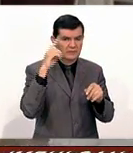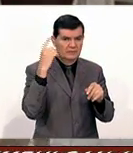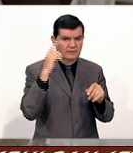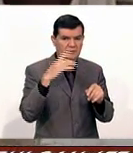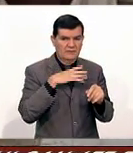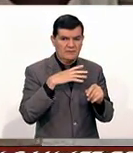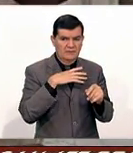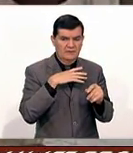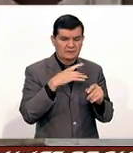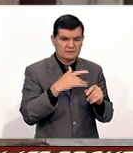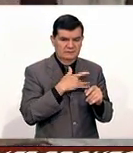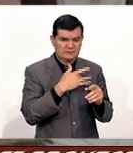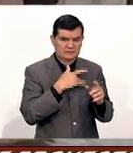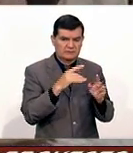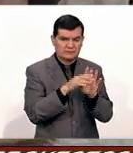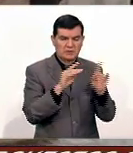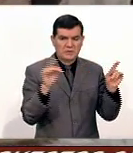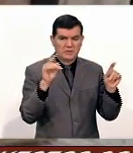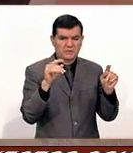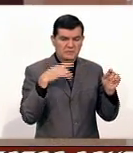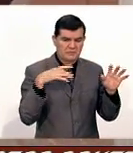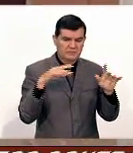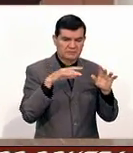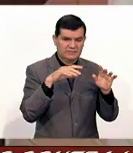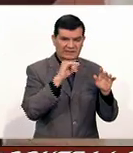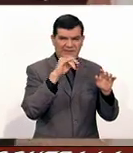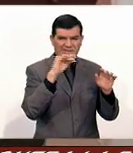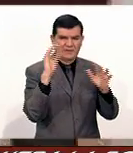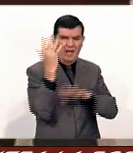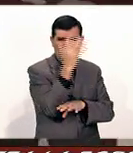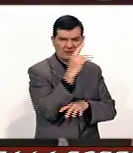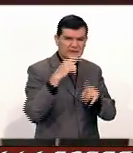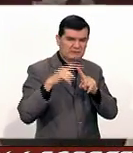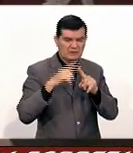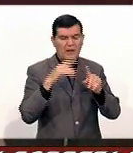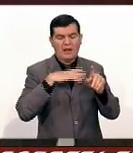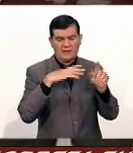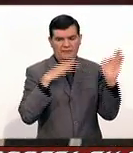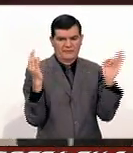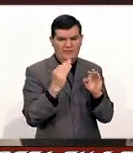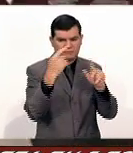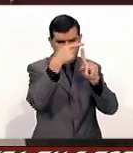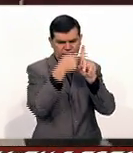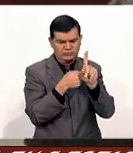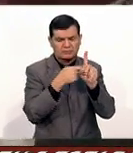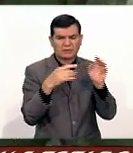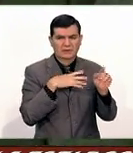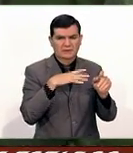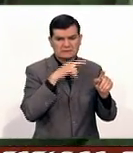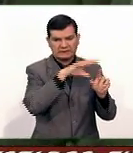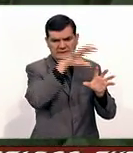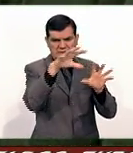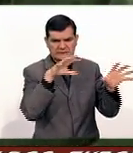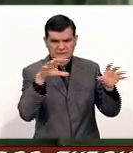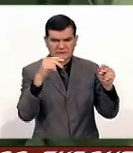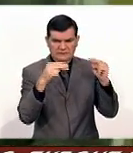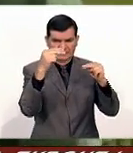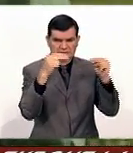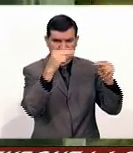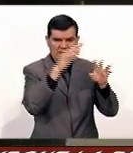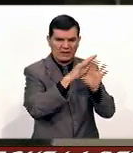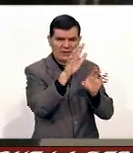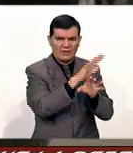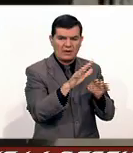un gran centímetro de sierra en donde se registran temperaturas bajo cero durante esta temporada. Hemos registrado